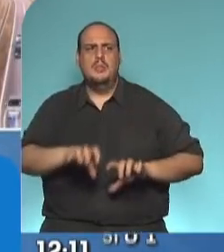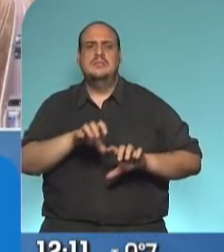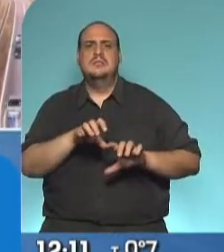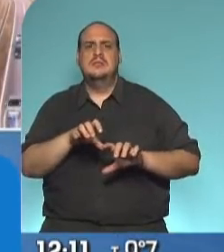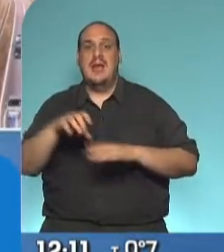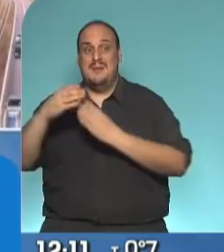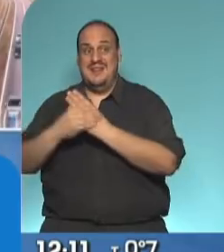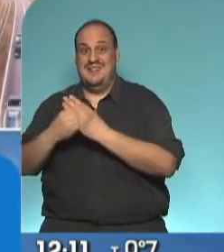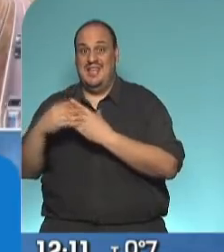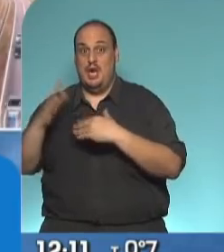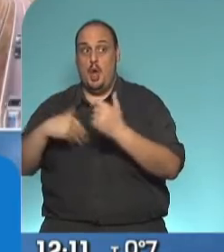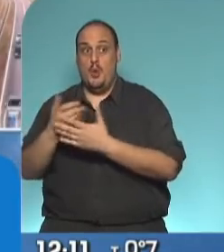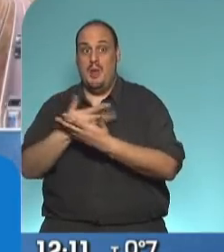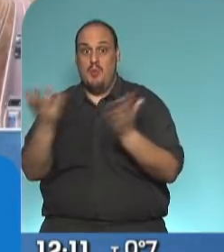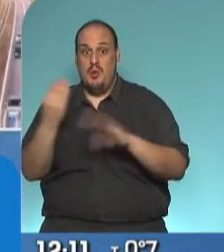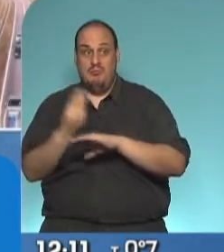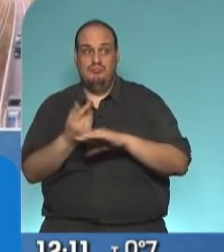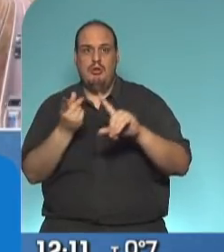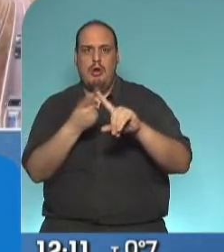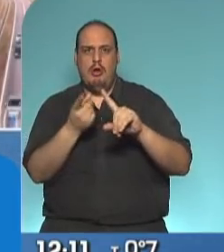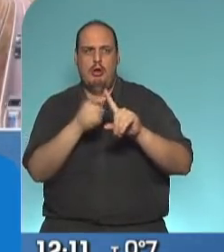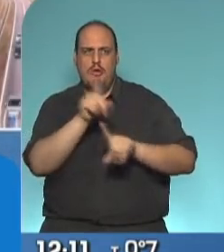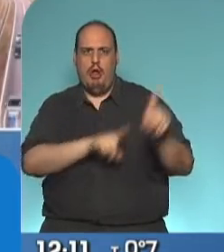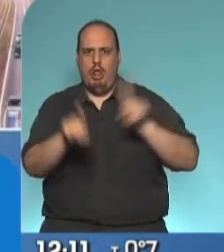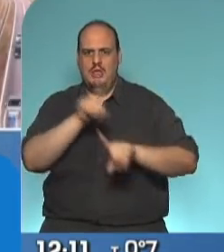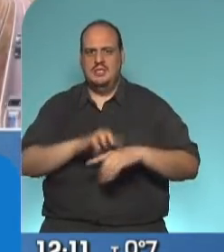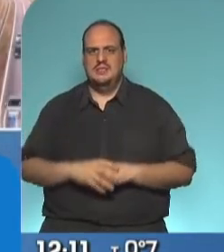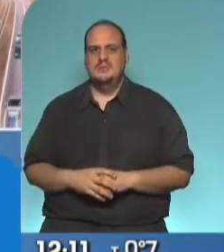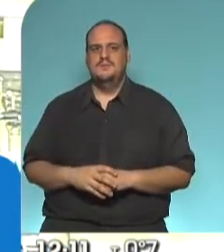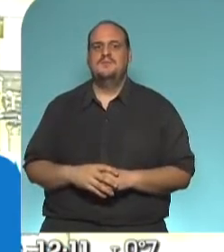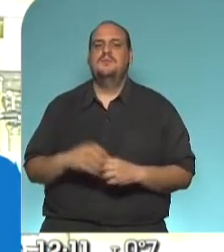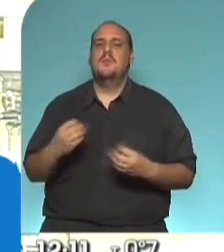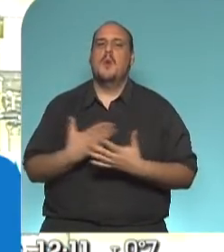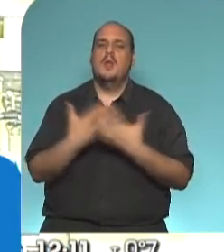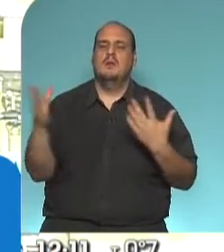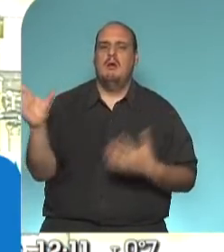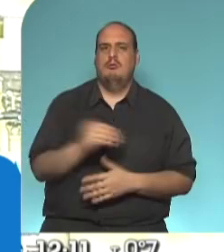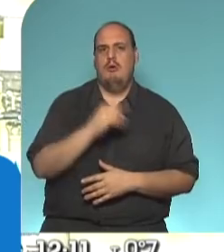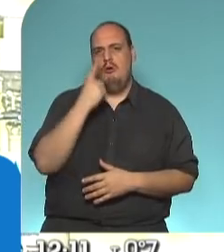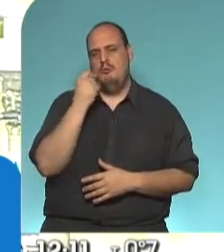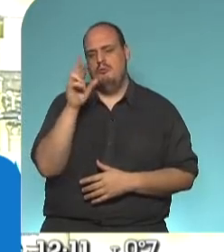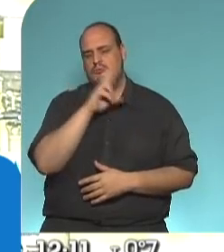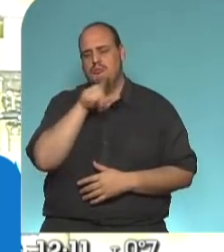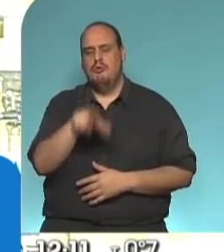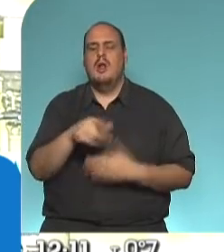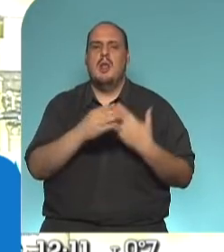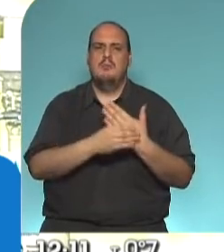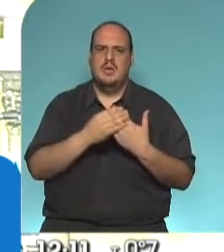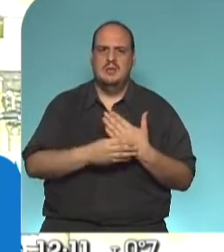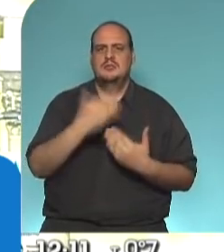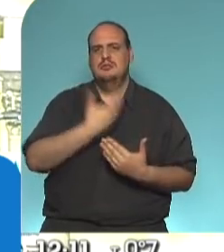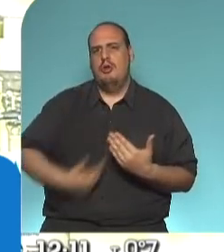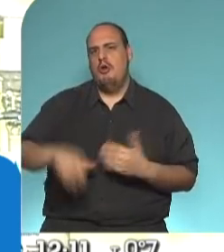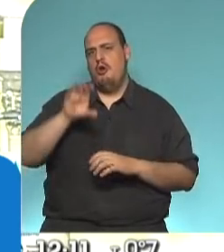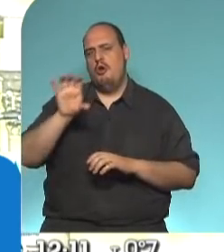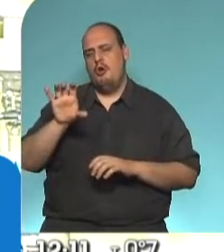Públicas. Buen día María Pía. Buen día a todos, a todas, señor Presidente, Ministro, señores Gobernadores.